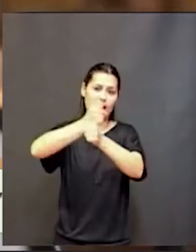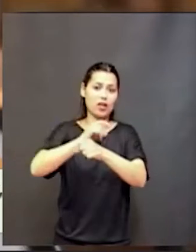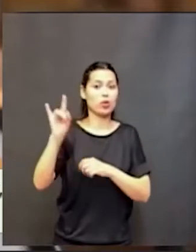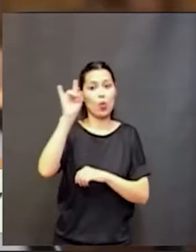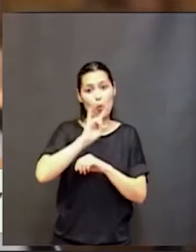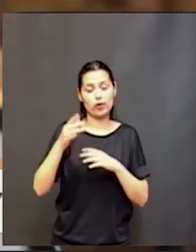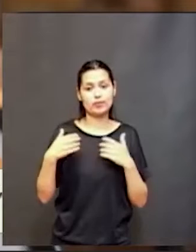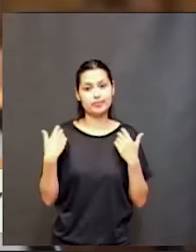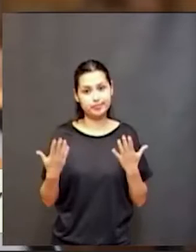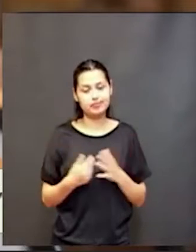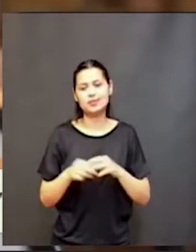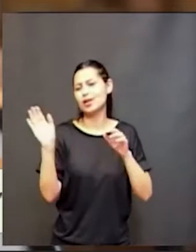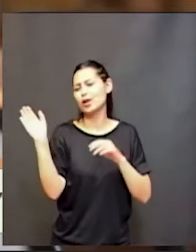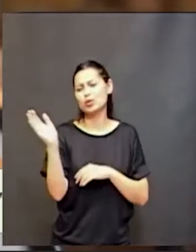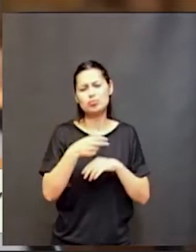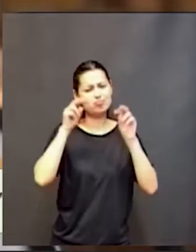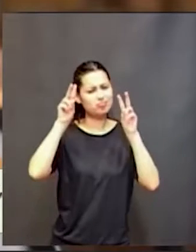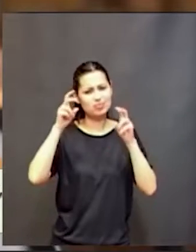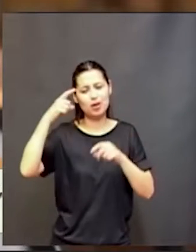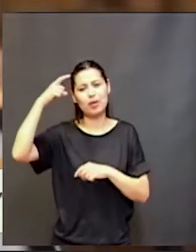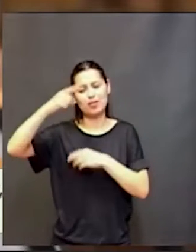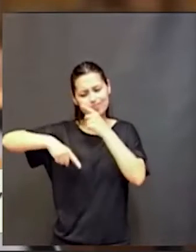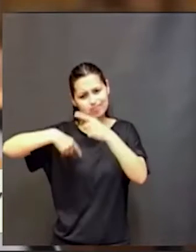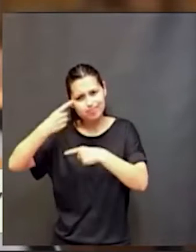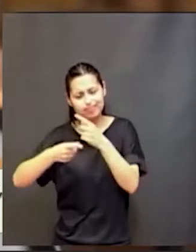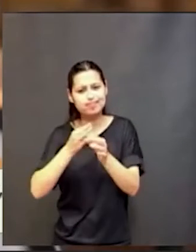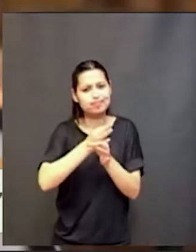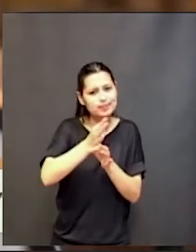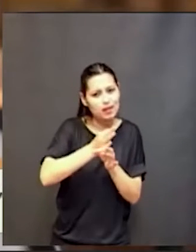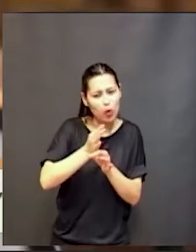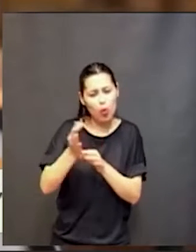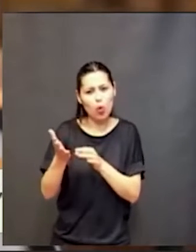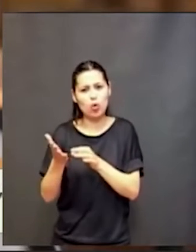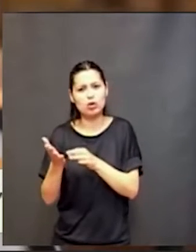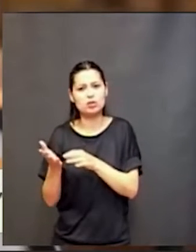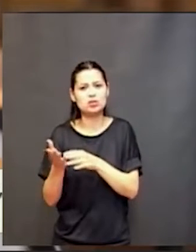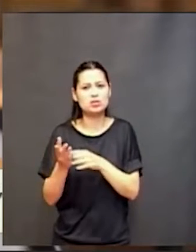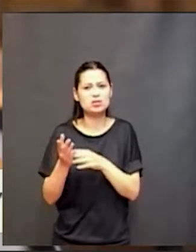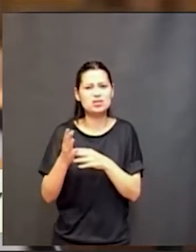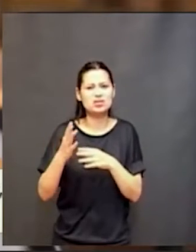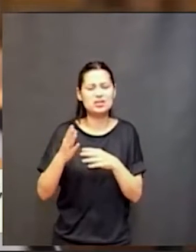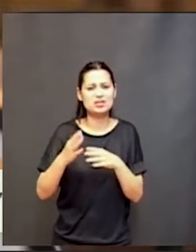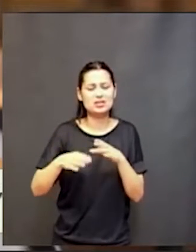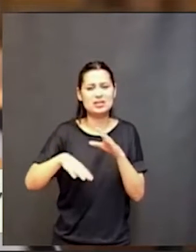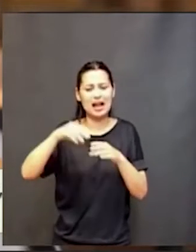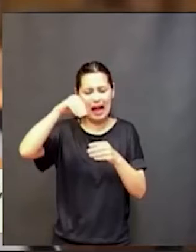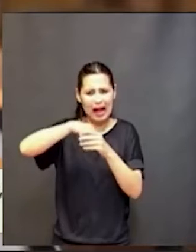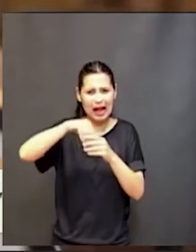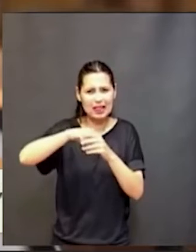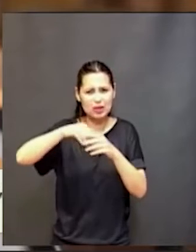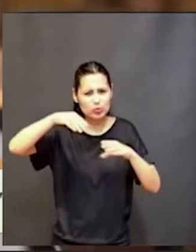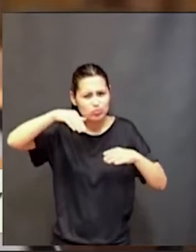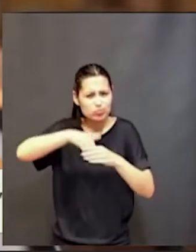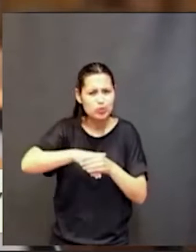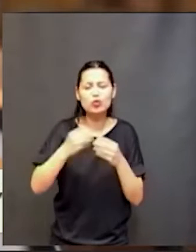lo pedagógico, todo lo que es el desarrollo pedagógico, la relación pedagógica, se tiene que basar en la atención, en la escucha, en el